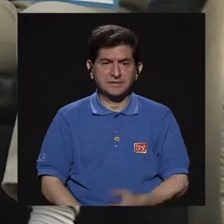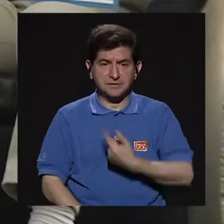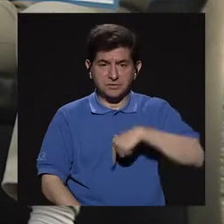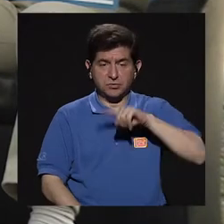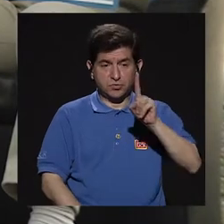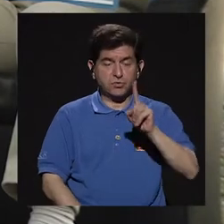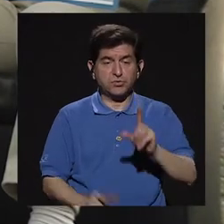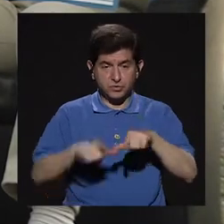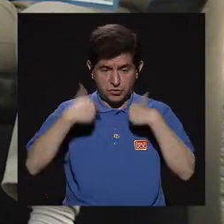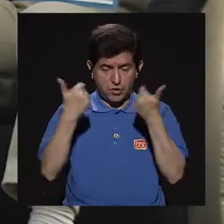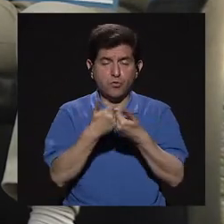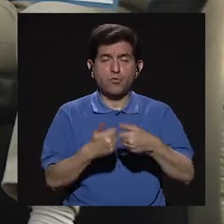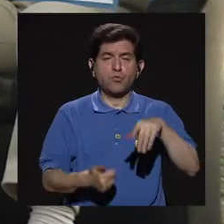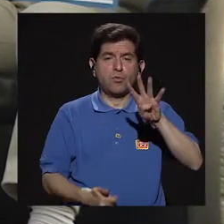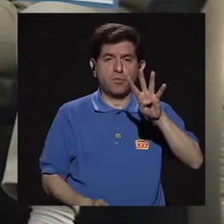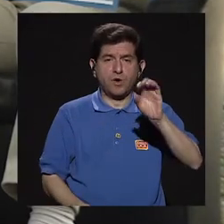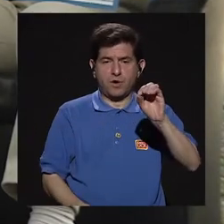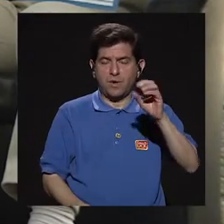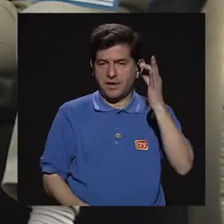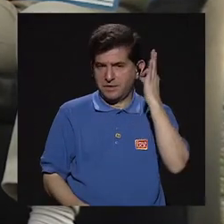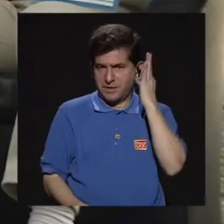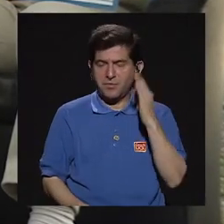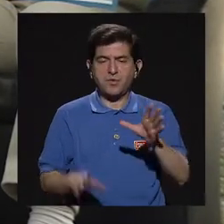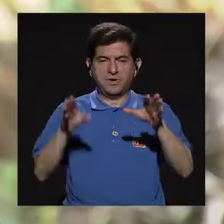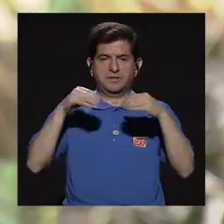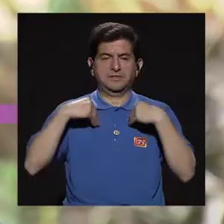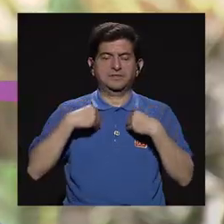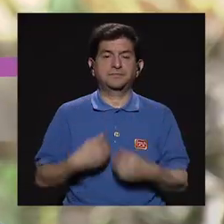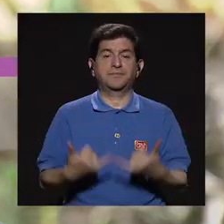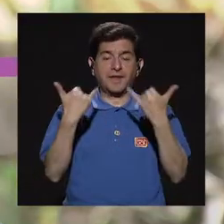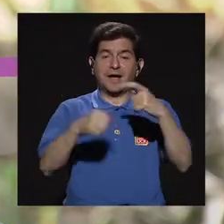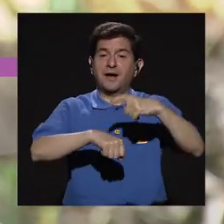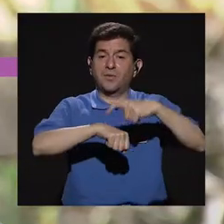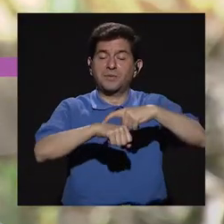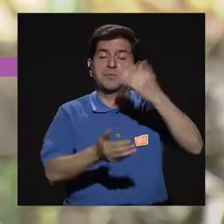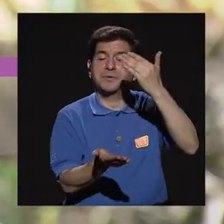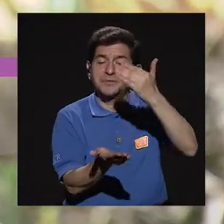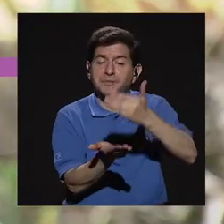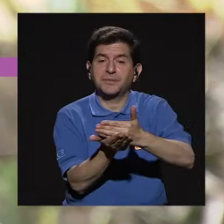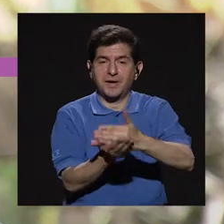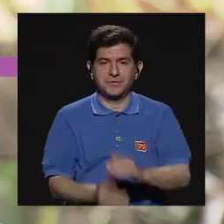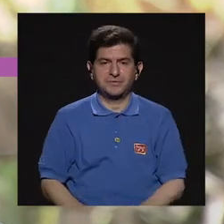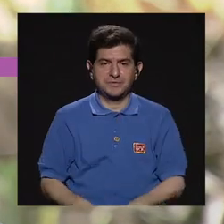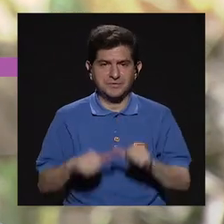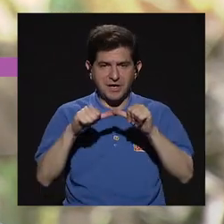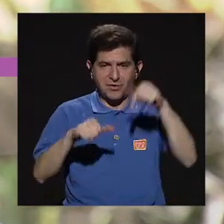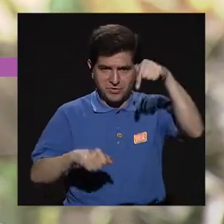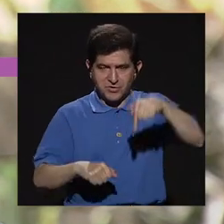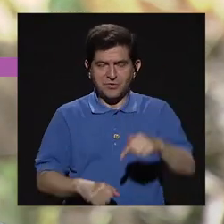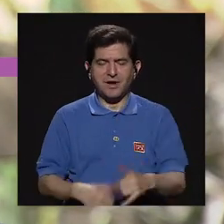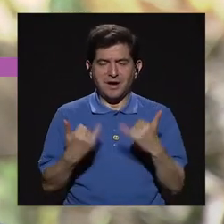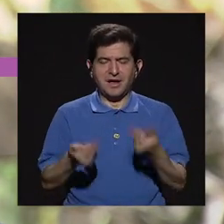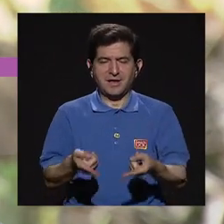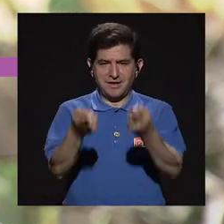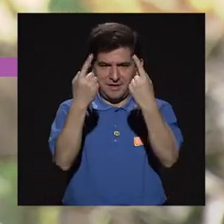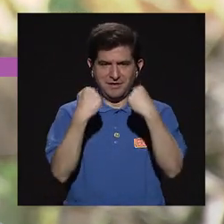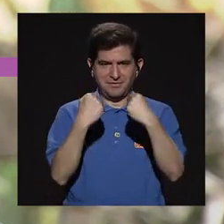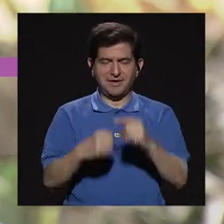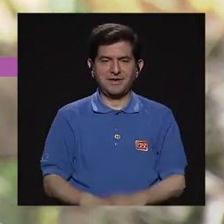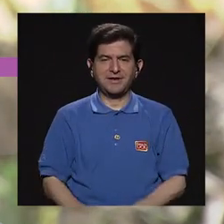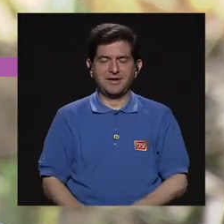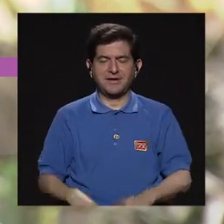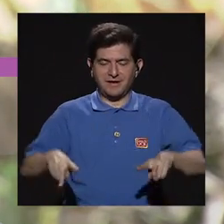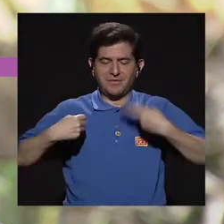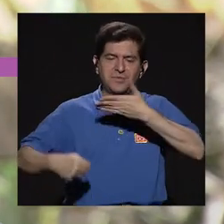Recibimos en cada promoción 40 señoras. Bueno, Tatiana, momento de hacer una pausa, quédese con nosotros y ya regresamos